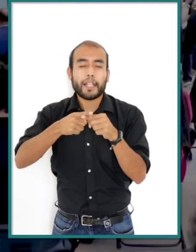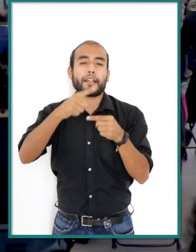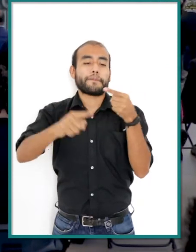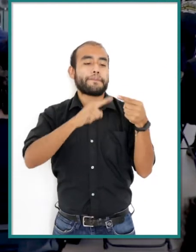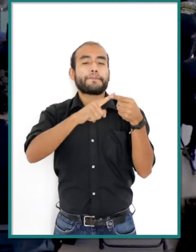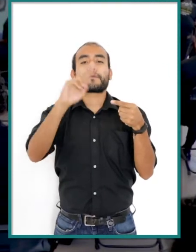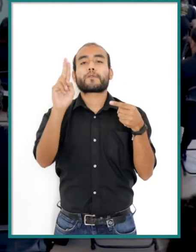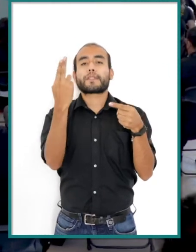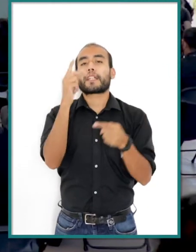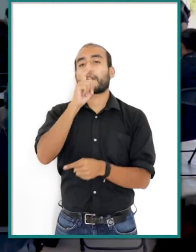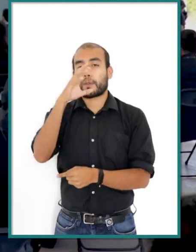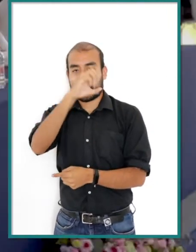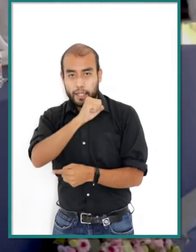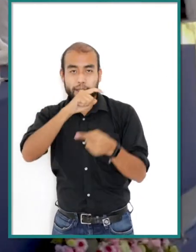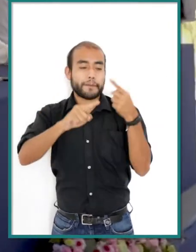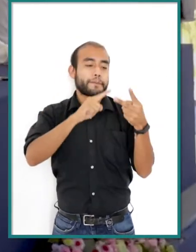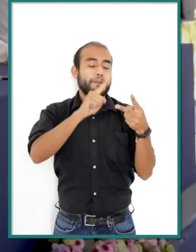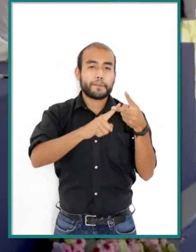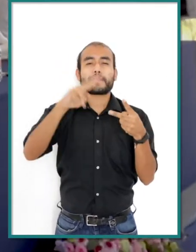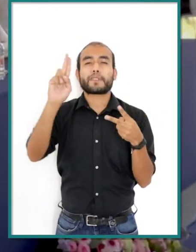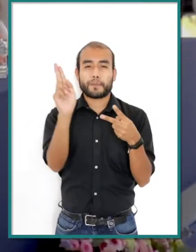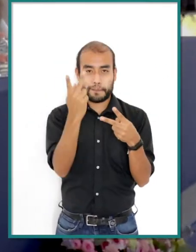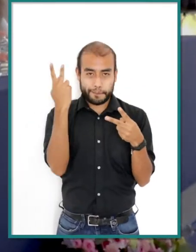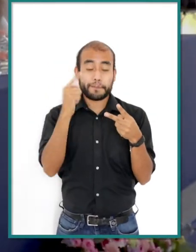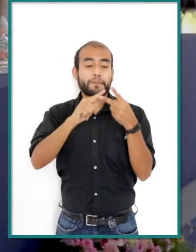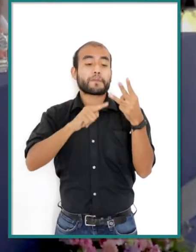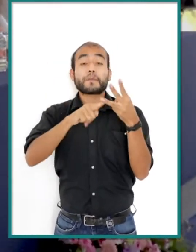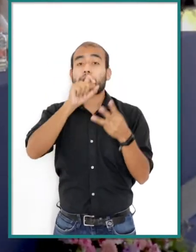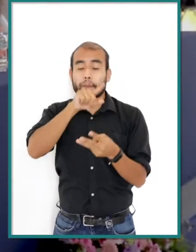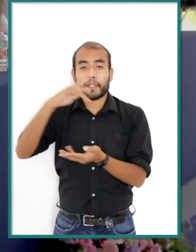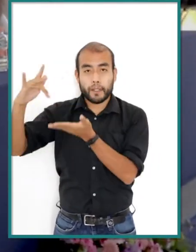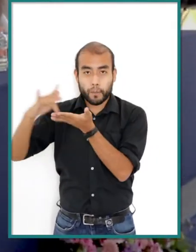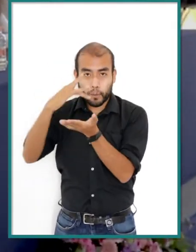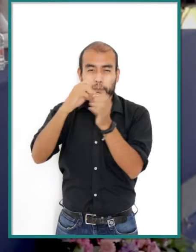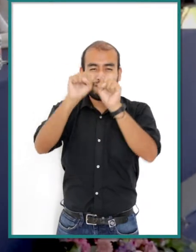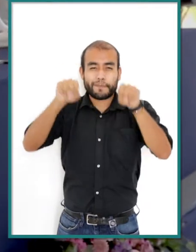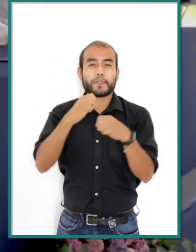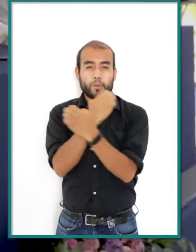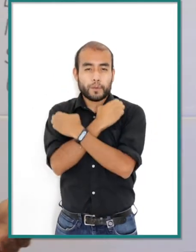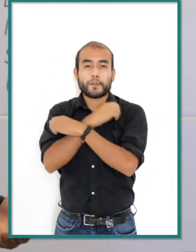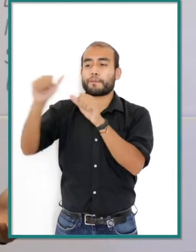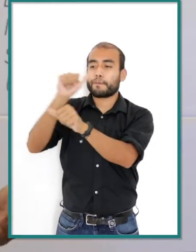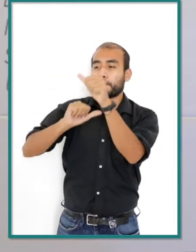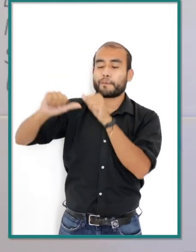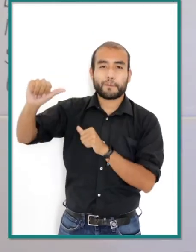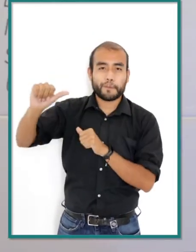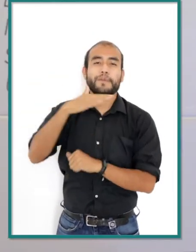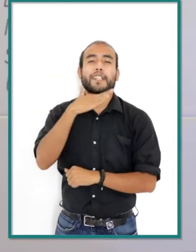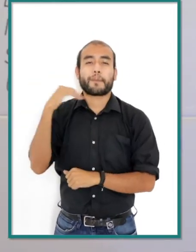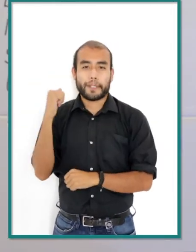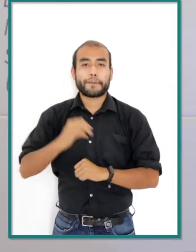organizado por la Universidad Tecnológica Metropolitana de Aguascalientes, así como la Universidad Politécnica de Santa Rosa, Jaurín, con el apoyo